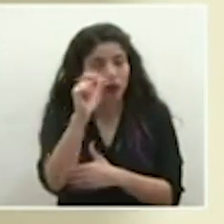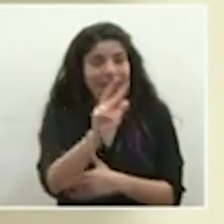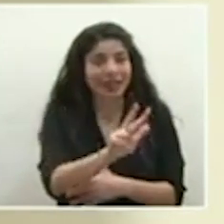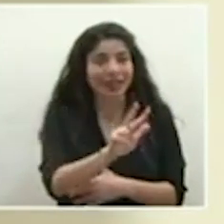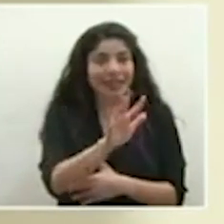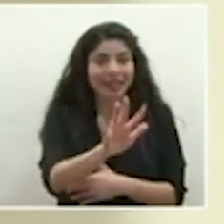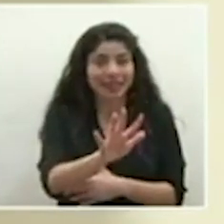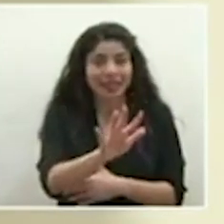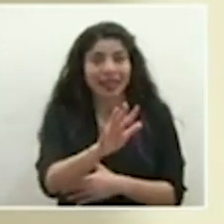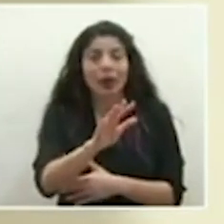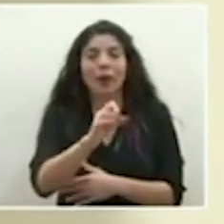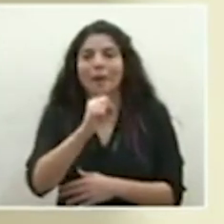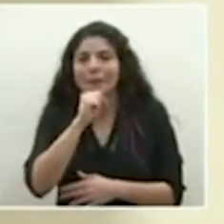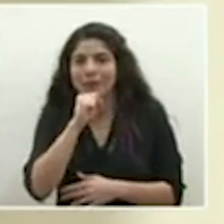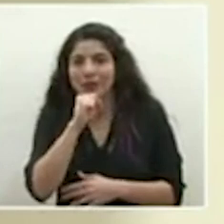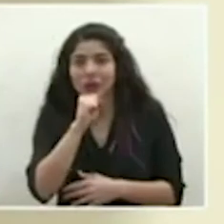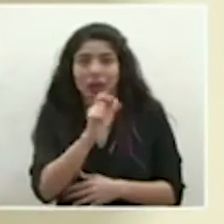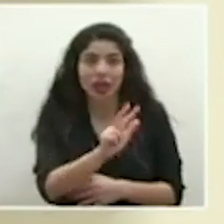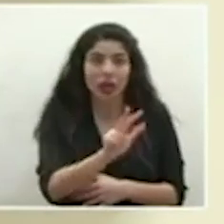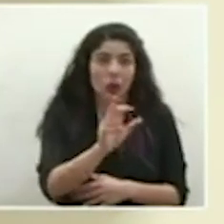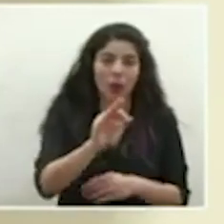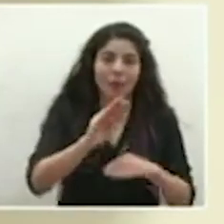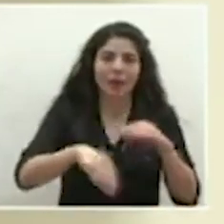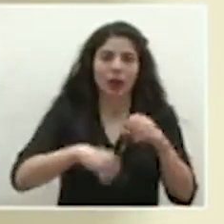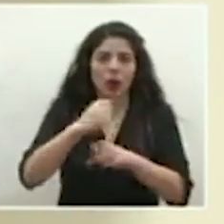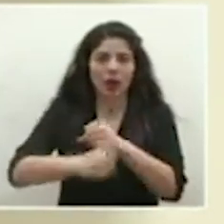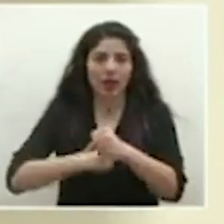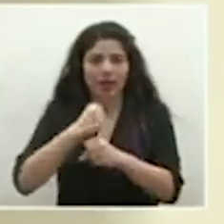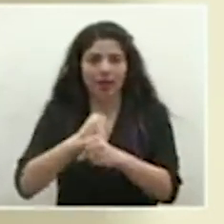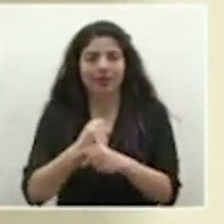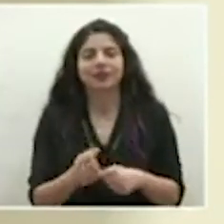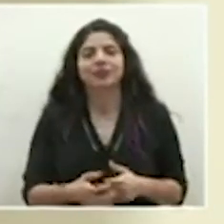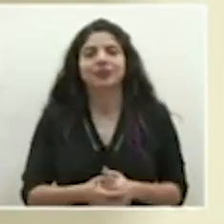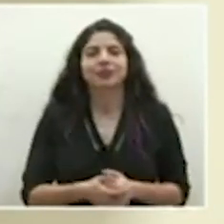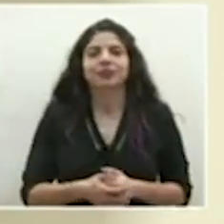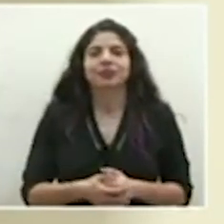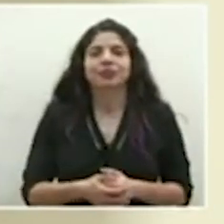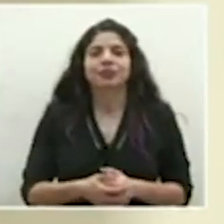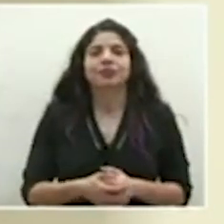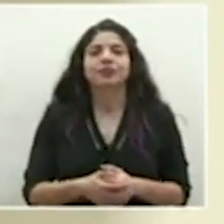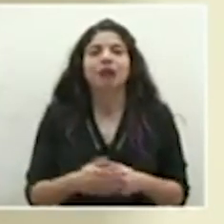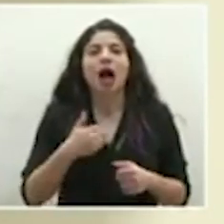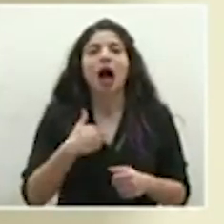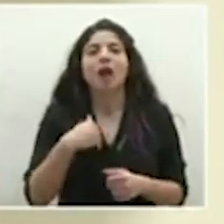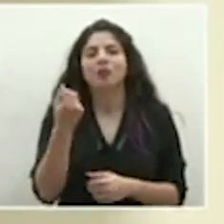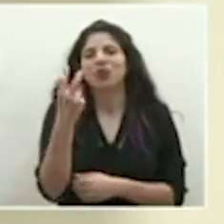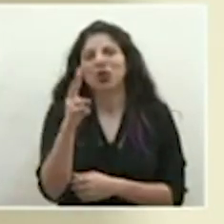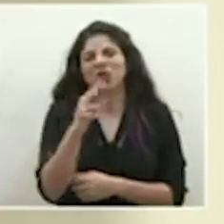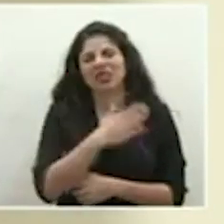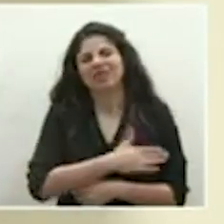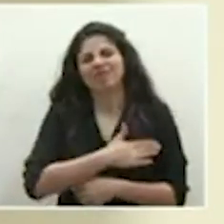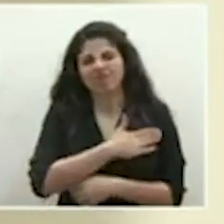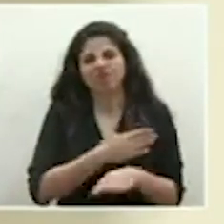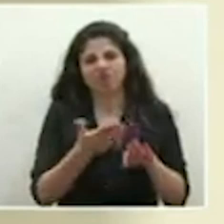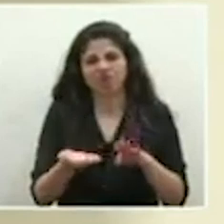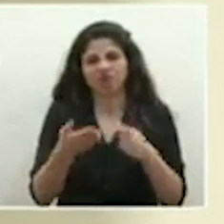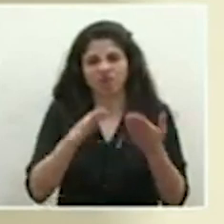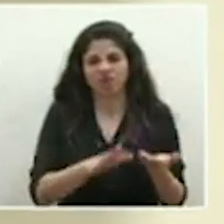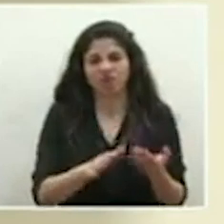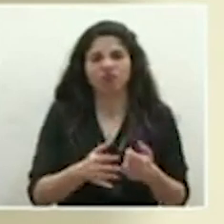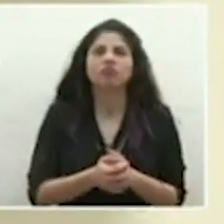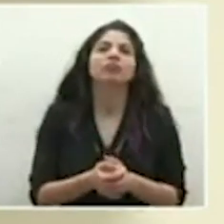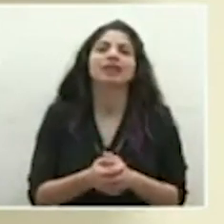35 personas mayores y 39 menores de edad. Se registran 12 lamentables fallecimientos,